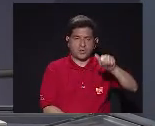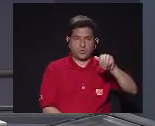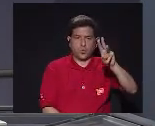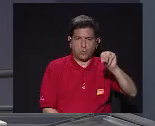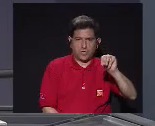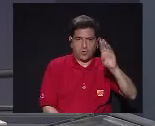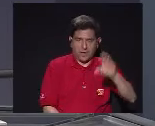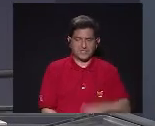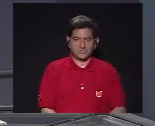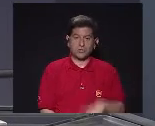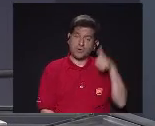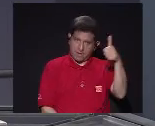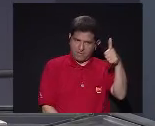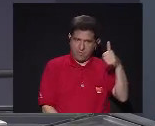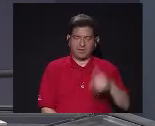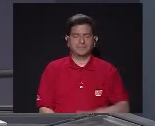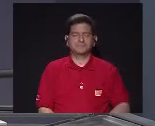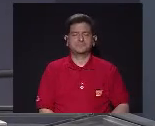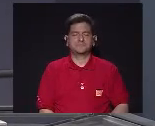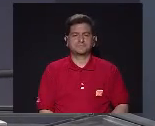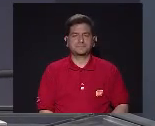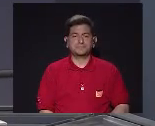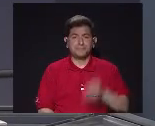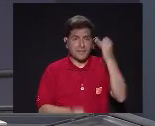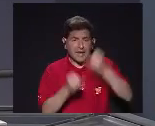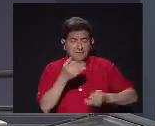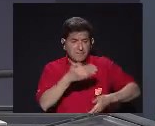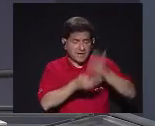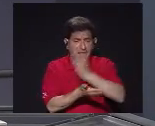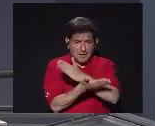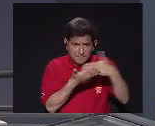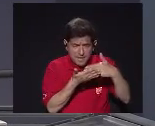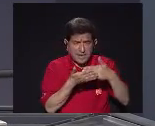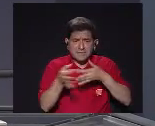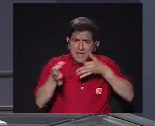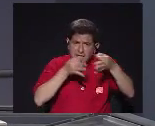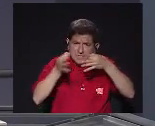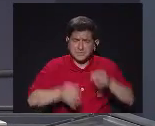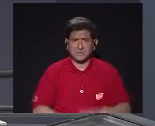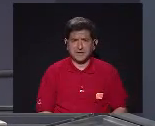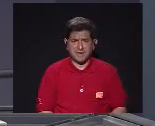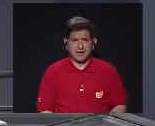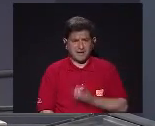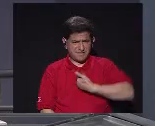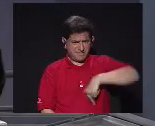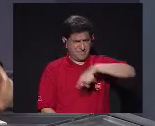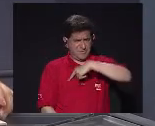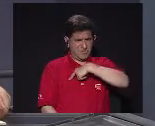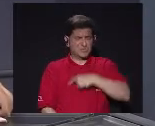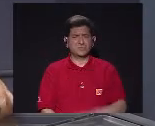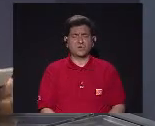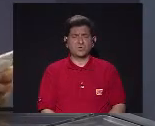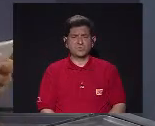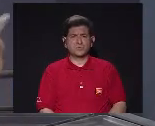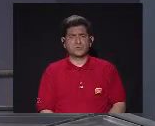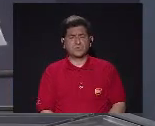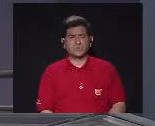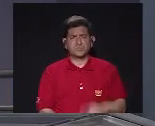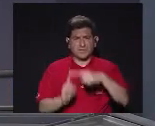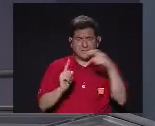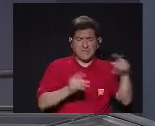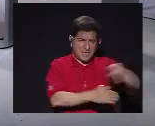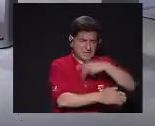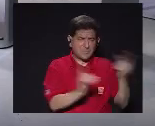Arturo Montero Castro Al finalizar el bloque anterior Nos estaban contando Cómo llegamos De poemas A